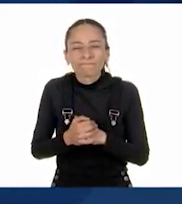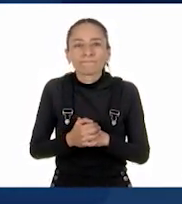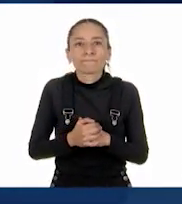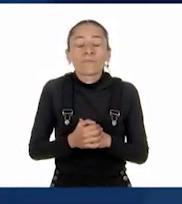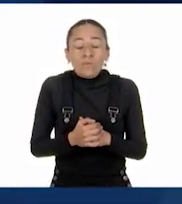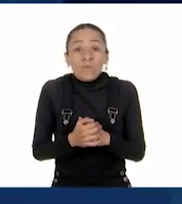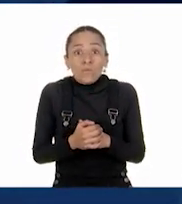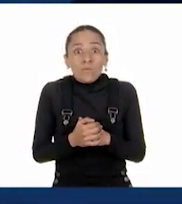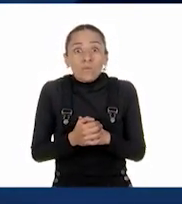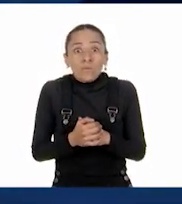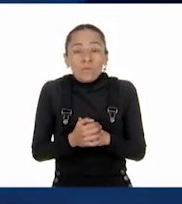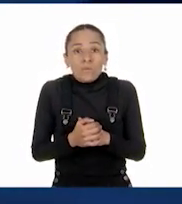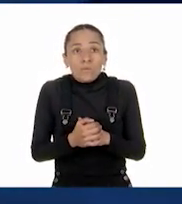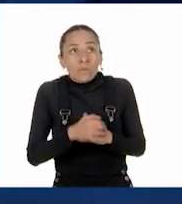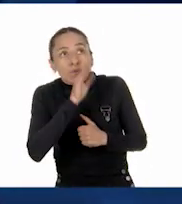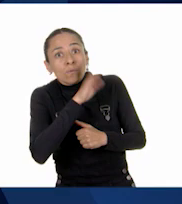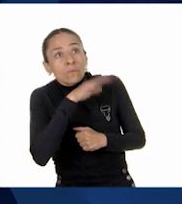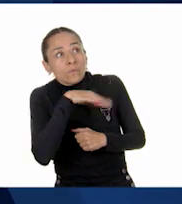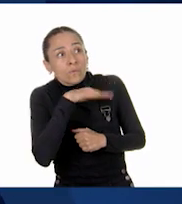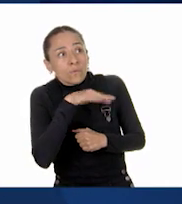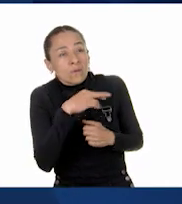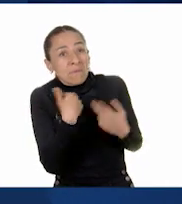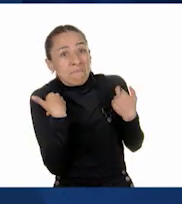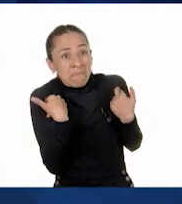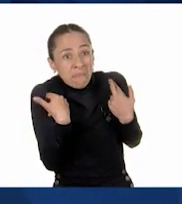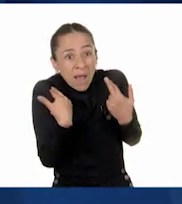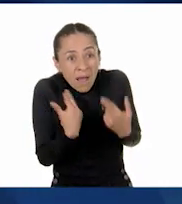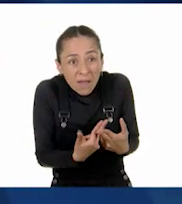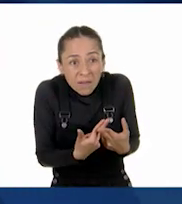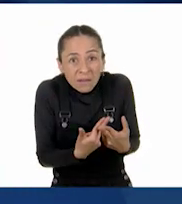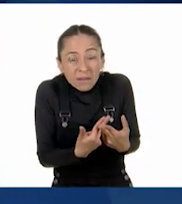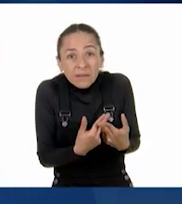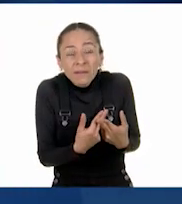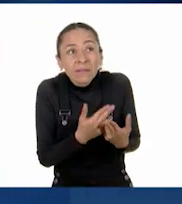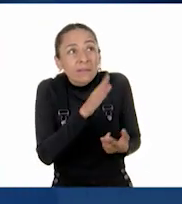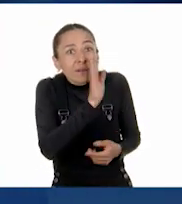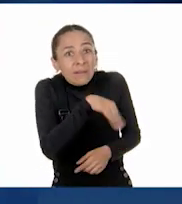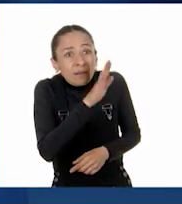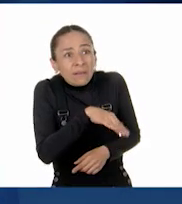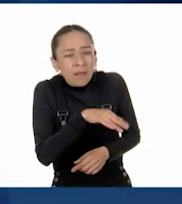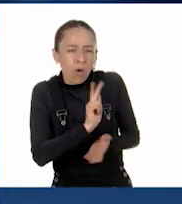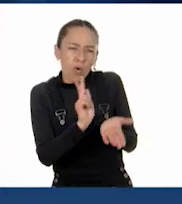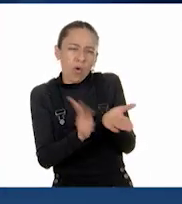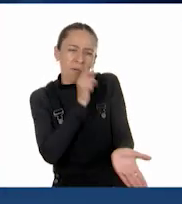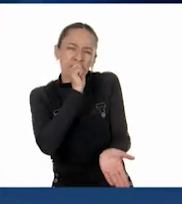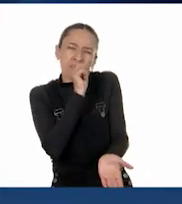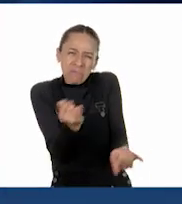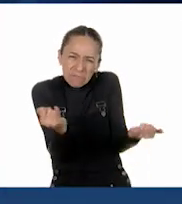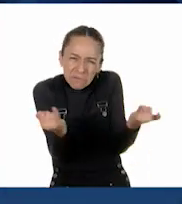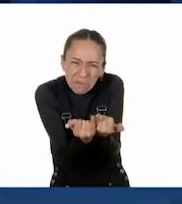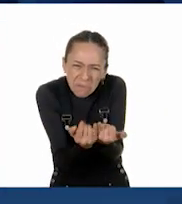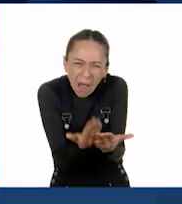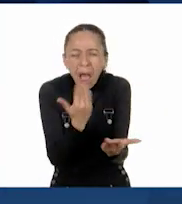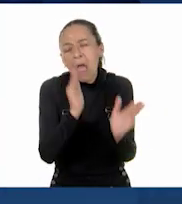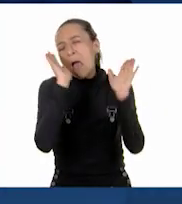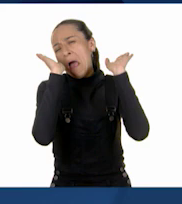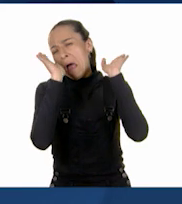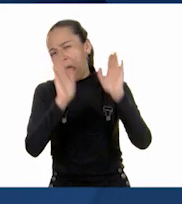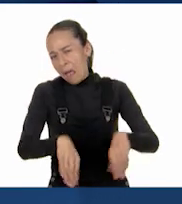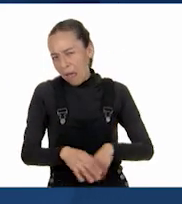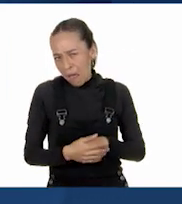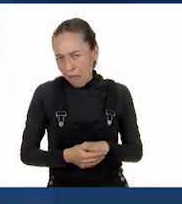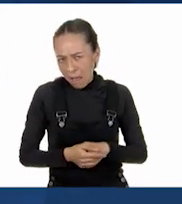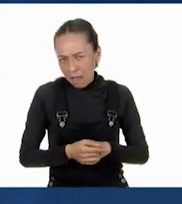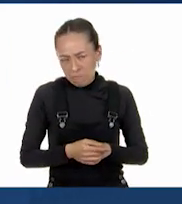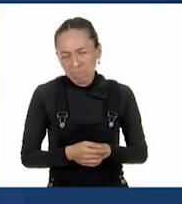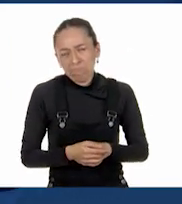¡Uy! Maestra, ¿les salieron las mismas? No, pues así que chiste. Va a ser lo mismo